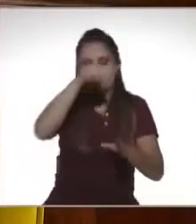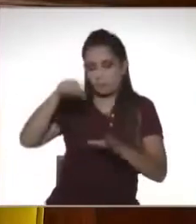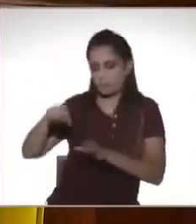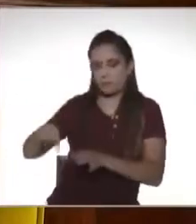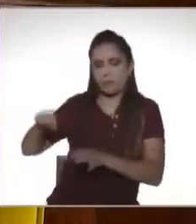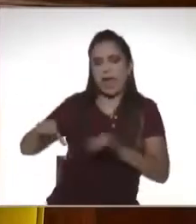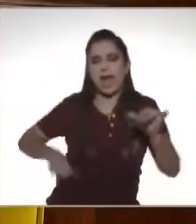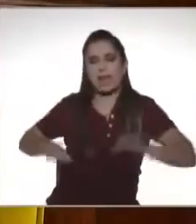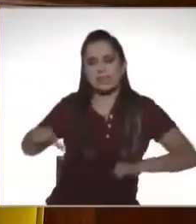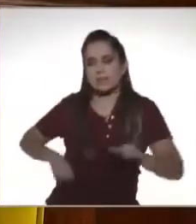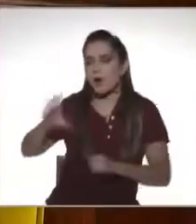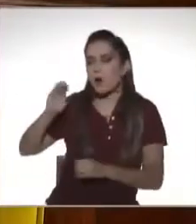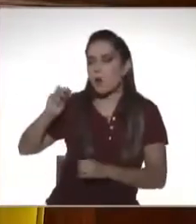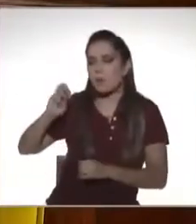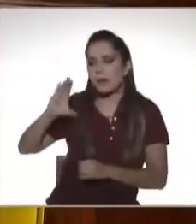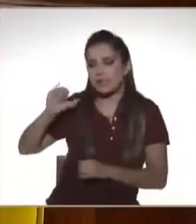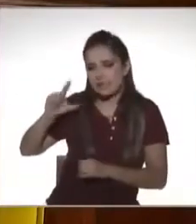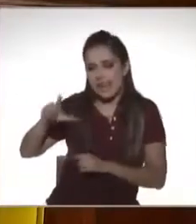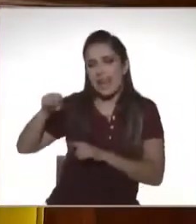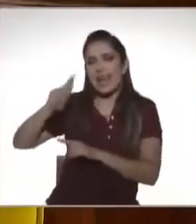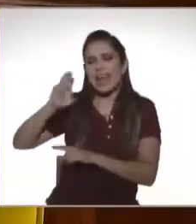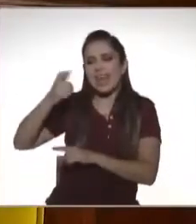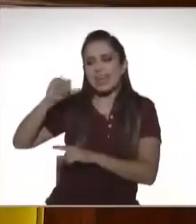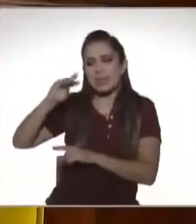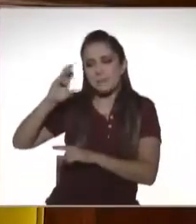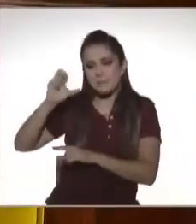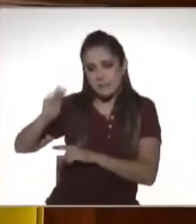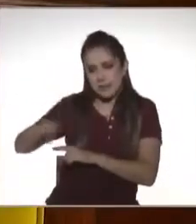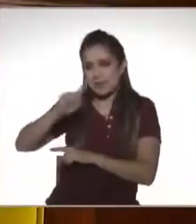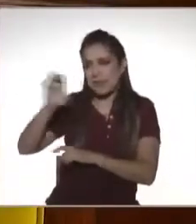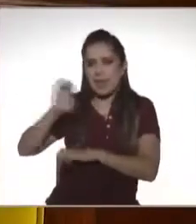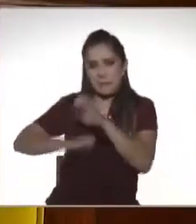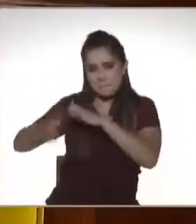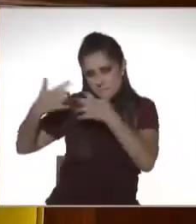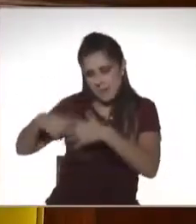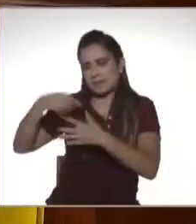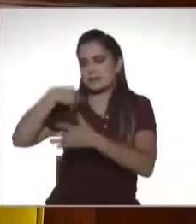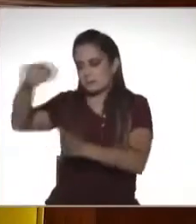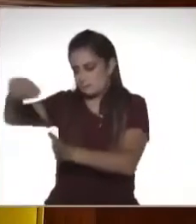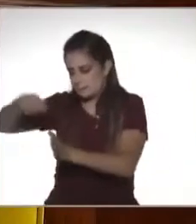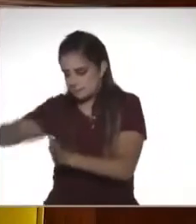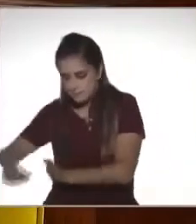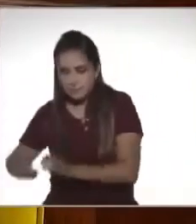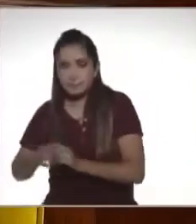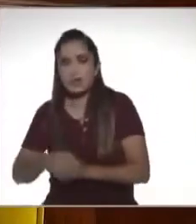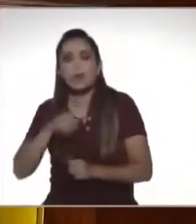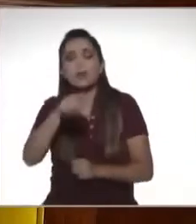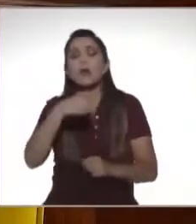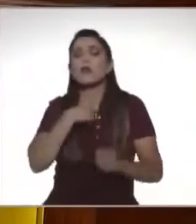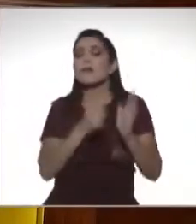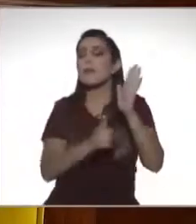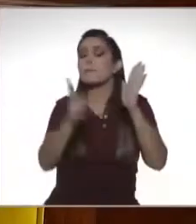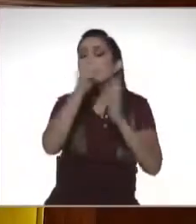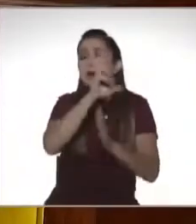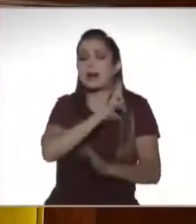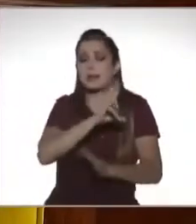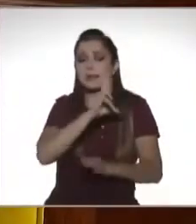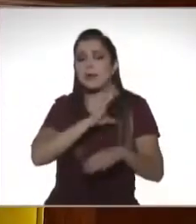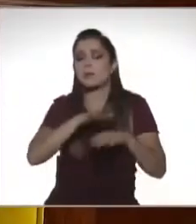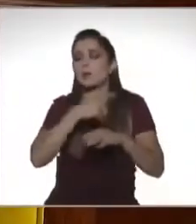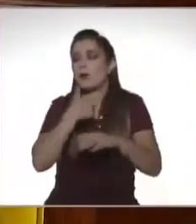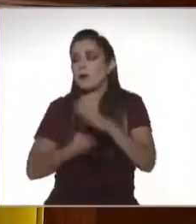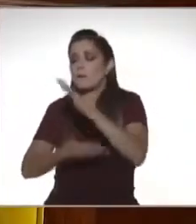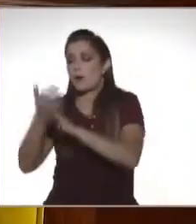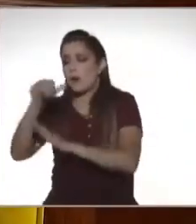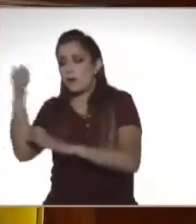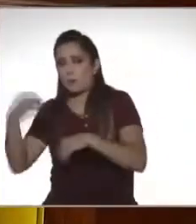entrar en una actividad comercial, es un régimen de actividad empresarial. Oye, pero ¿sabes qué? Además, pues mi departamento lo voy a rentar porque yo me fui a vivir con un amigo